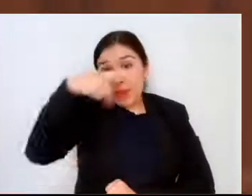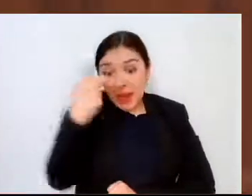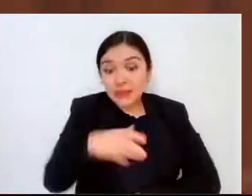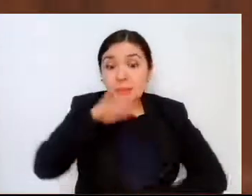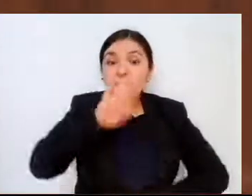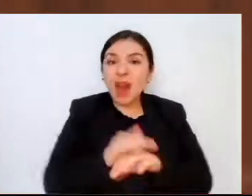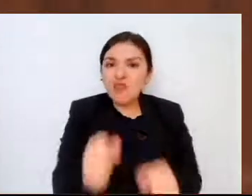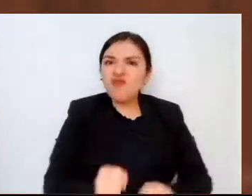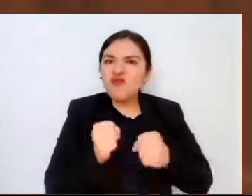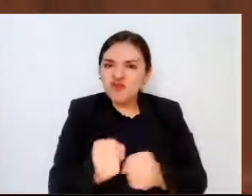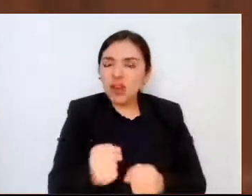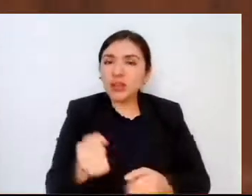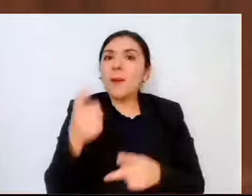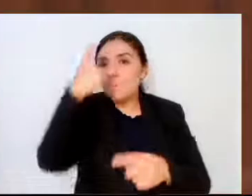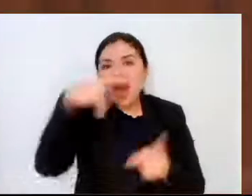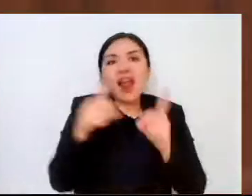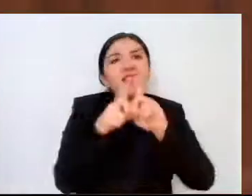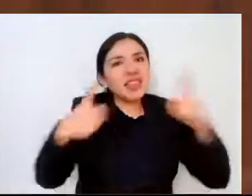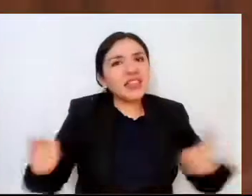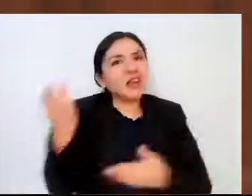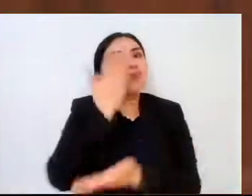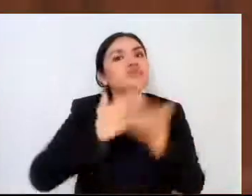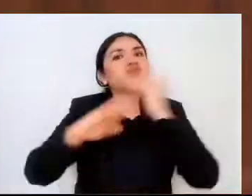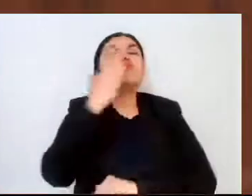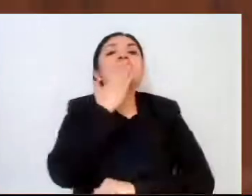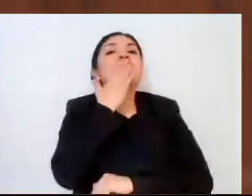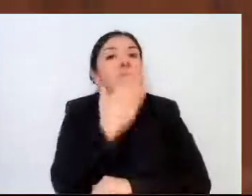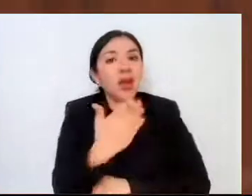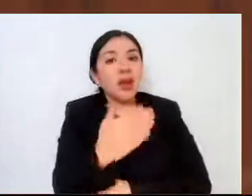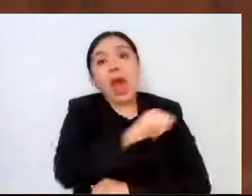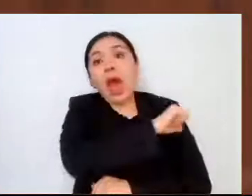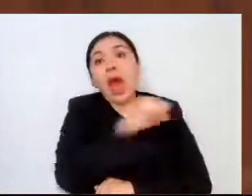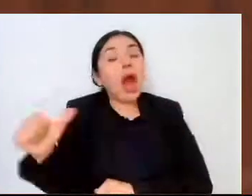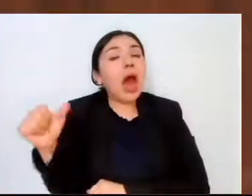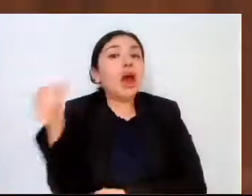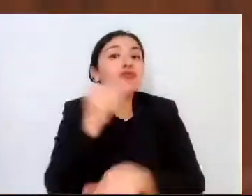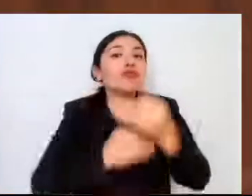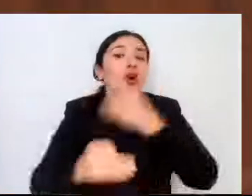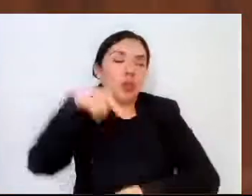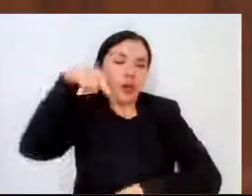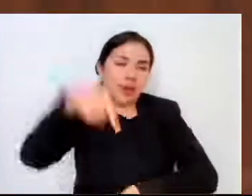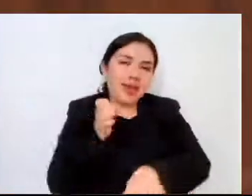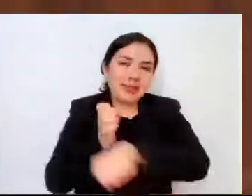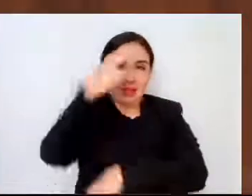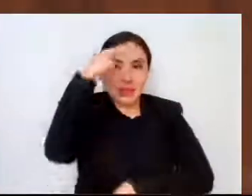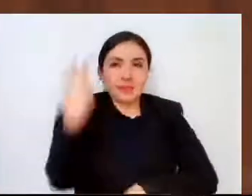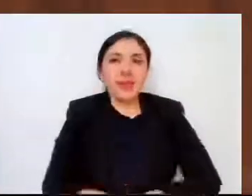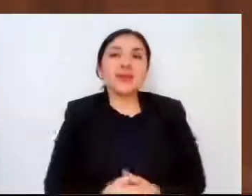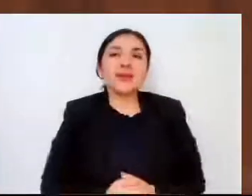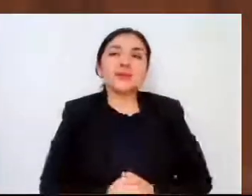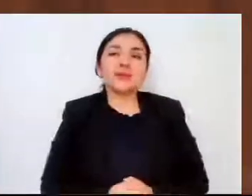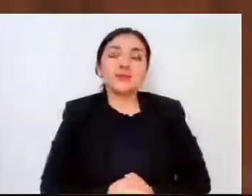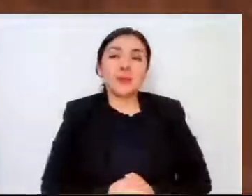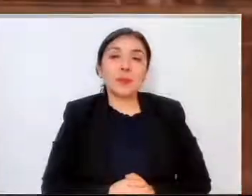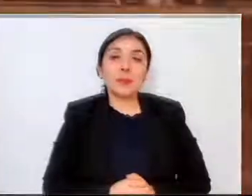el desarrollo y crecimiento de nuestro querido Estado de México. Muchas gracias.